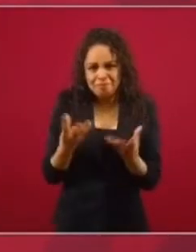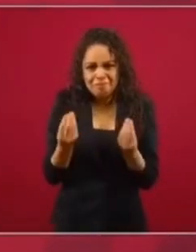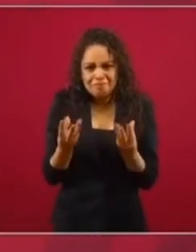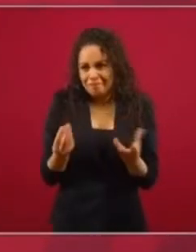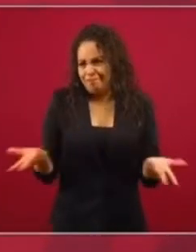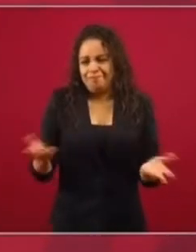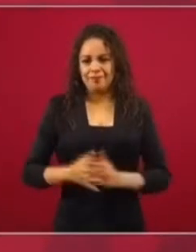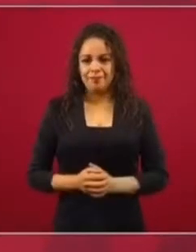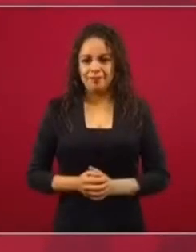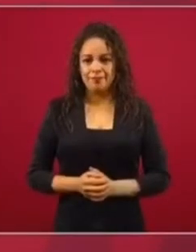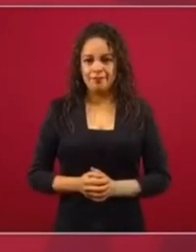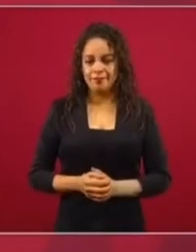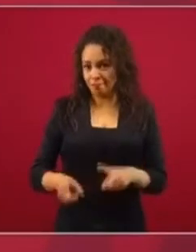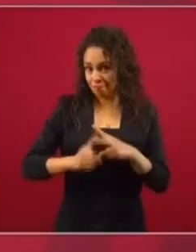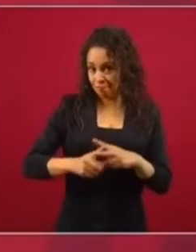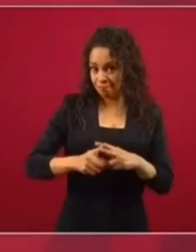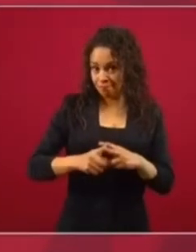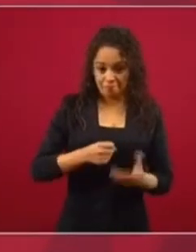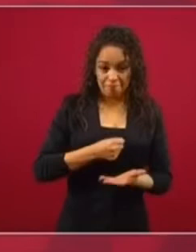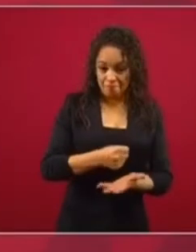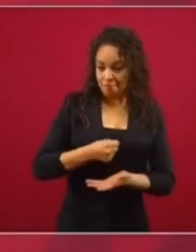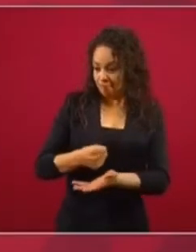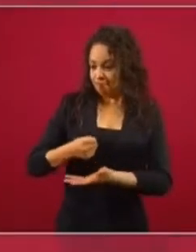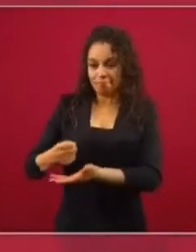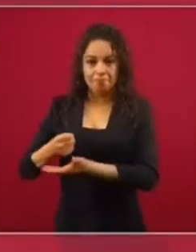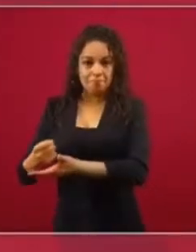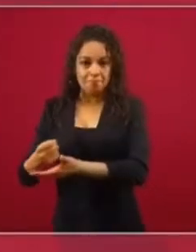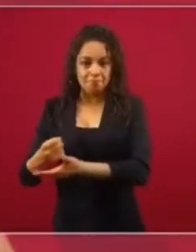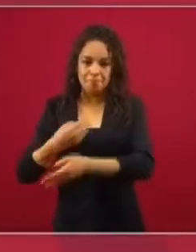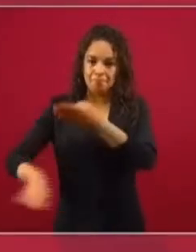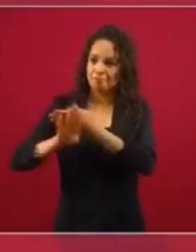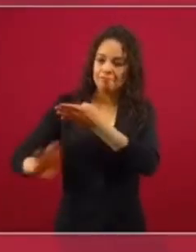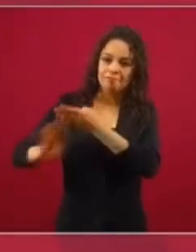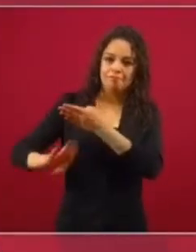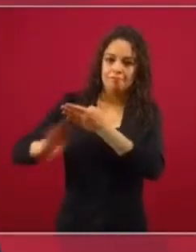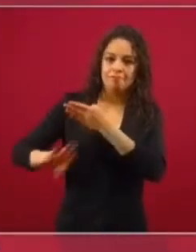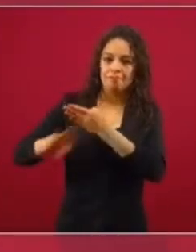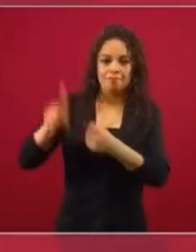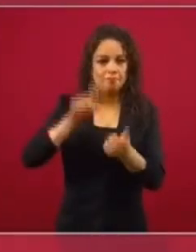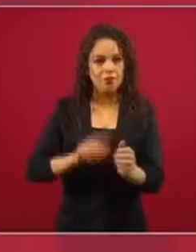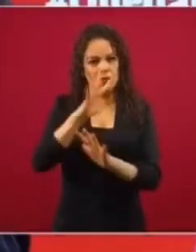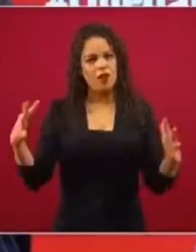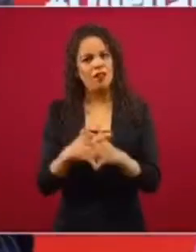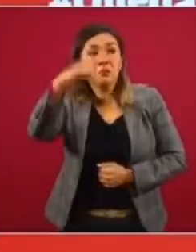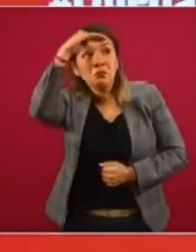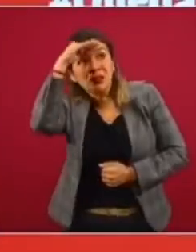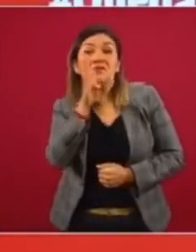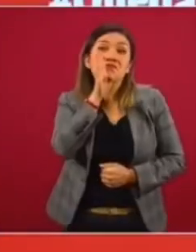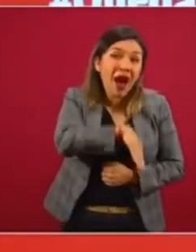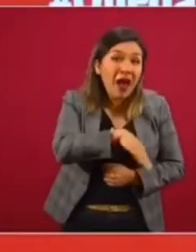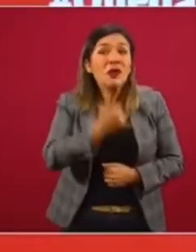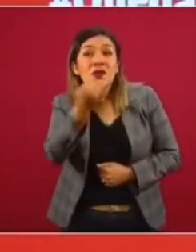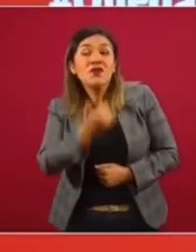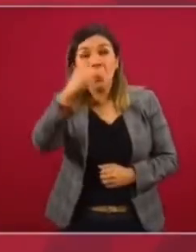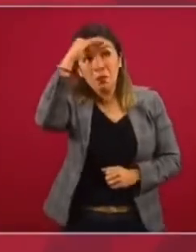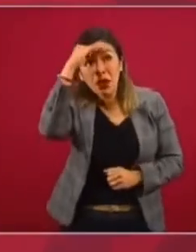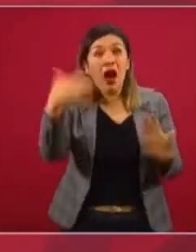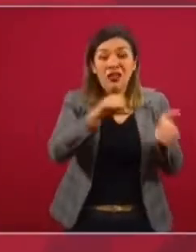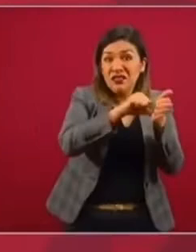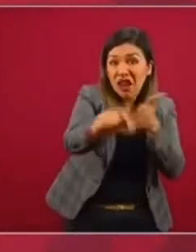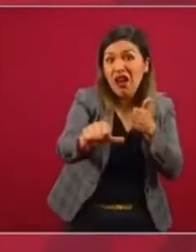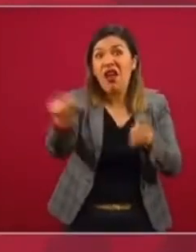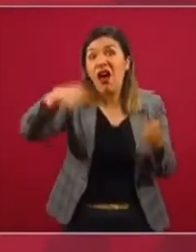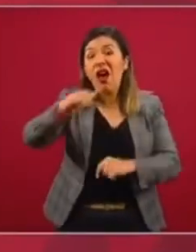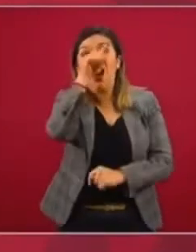robots, están financiando una campaña de desprestigio, una guerra sucia en contra del gobierno. Que no digan, hay censura,